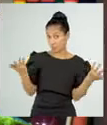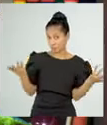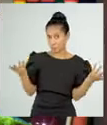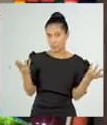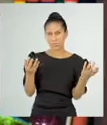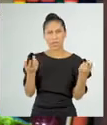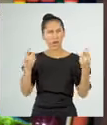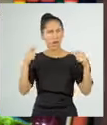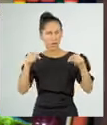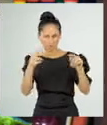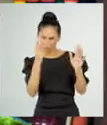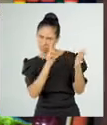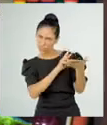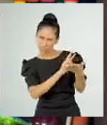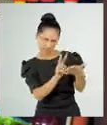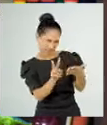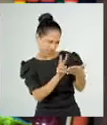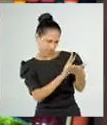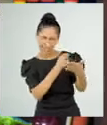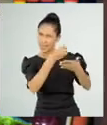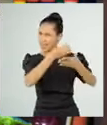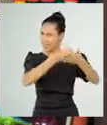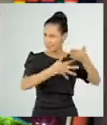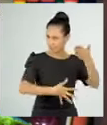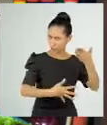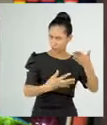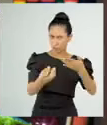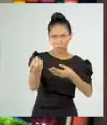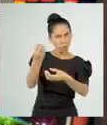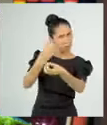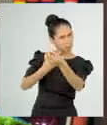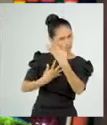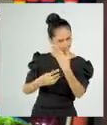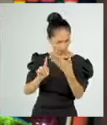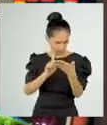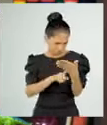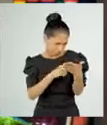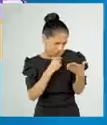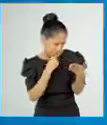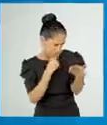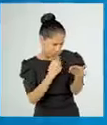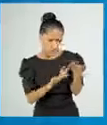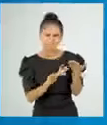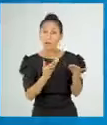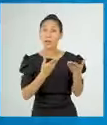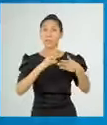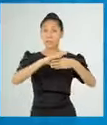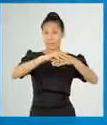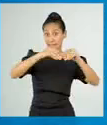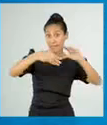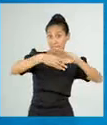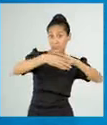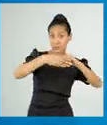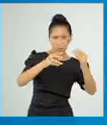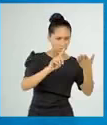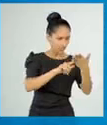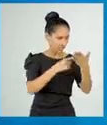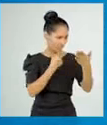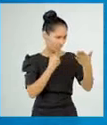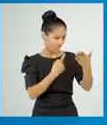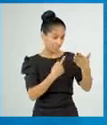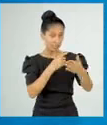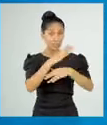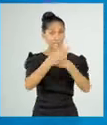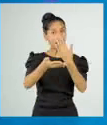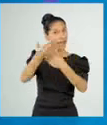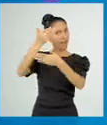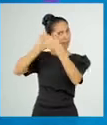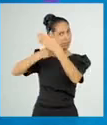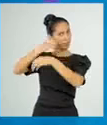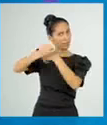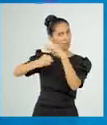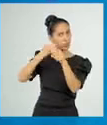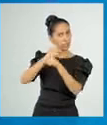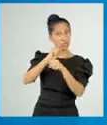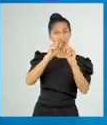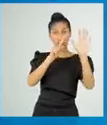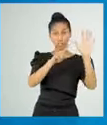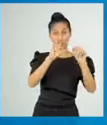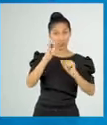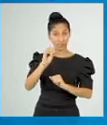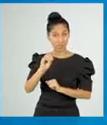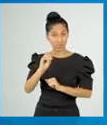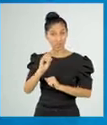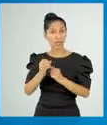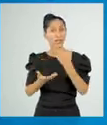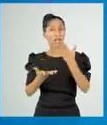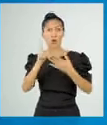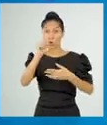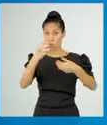Entonces, vamos a leer el texto que nos acaba de dejar. La historia cuenta que, en los años 60, una